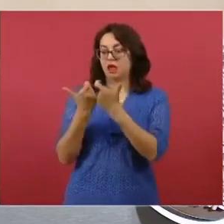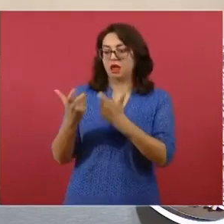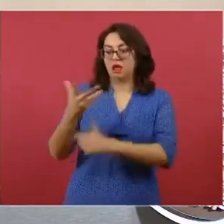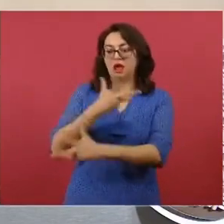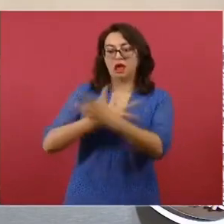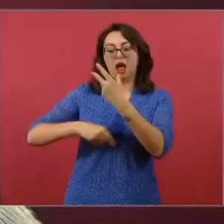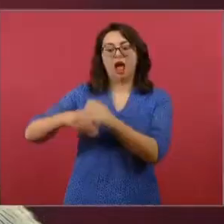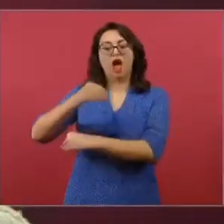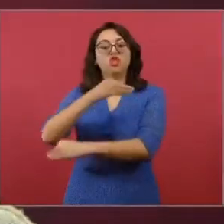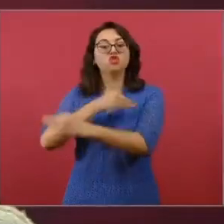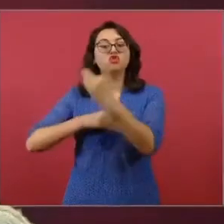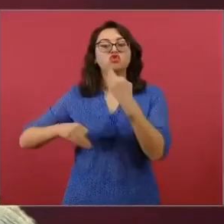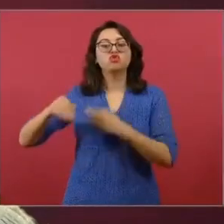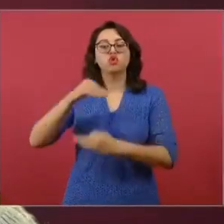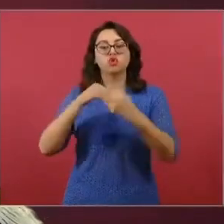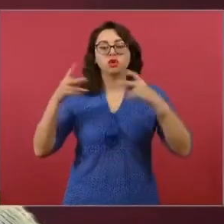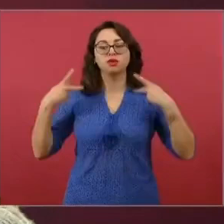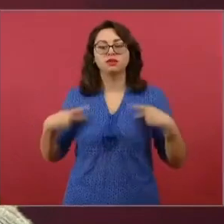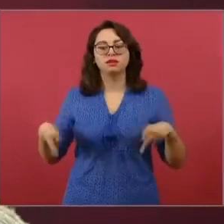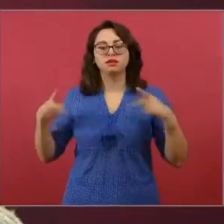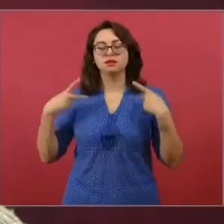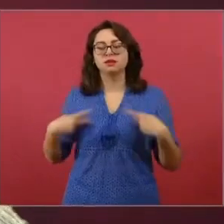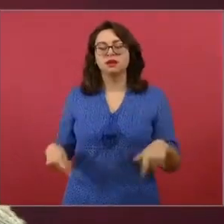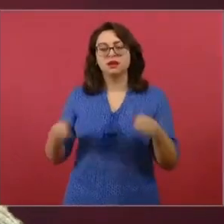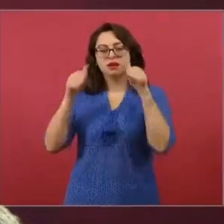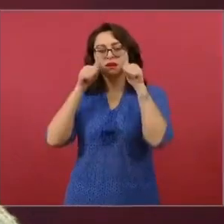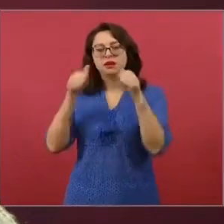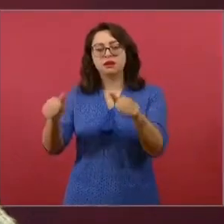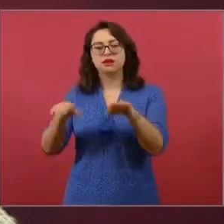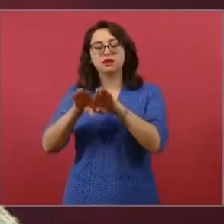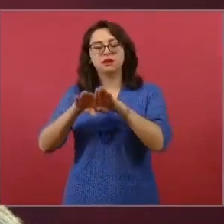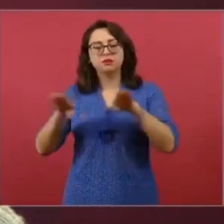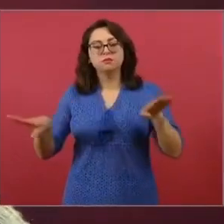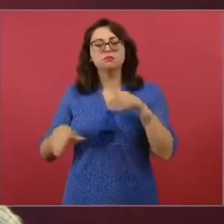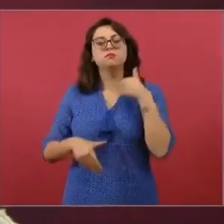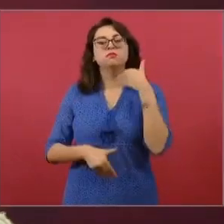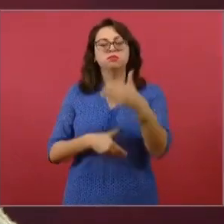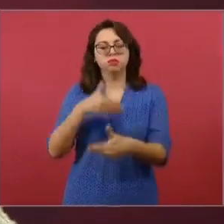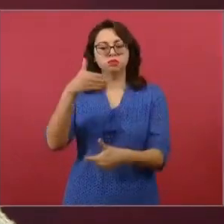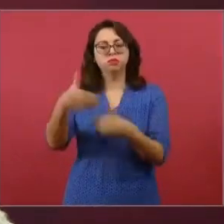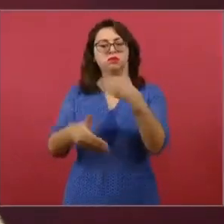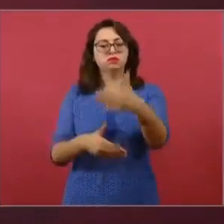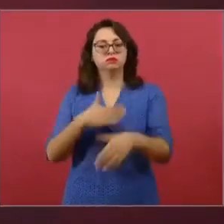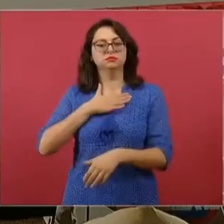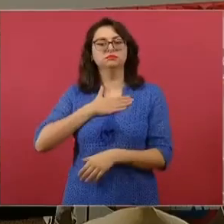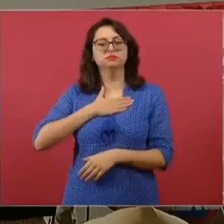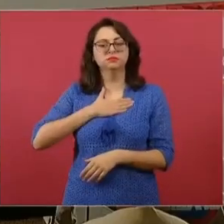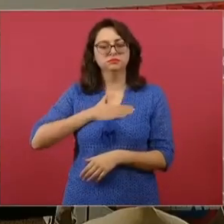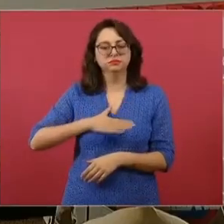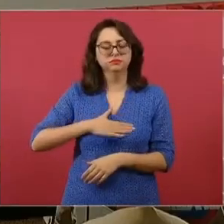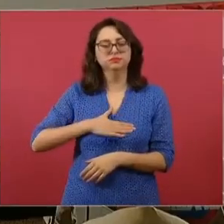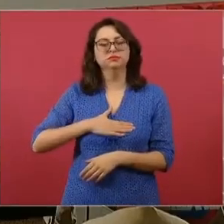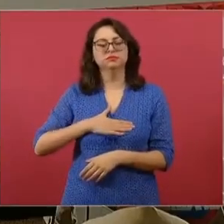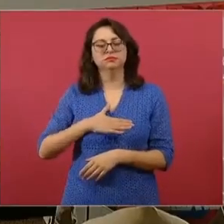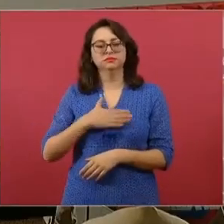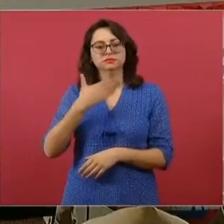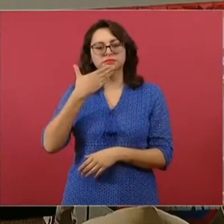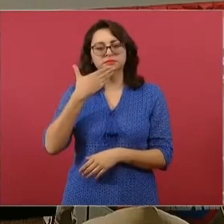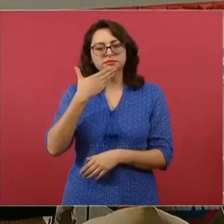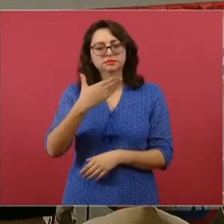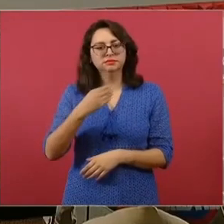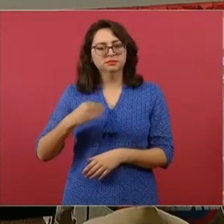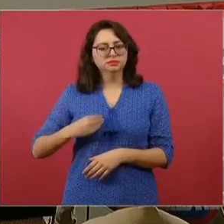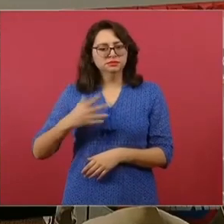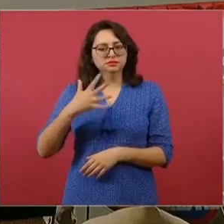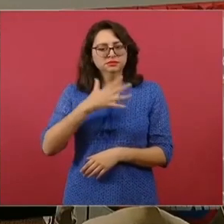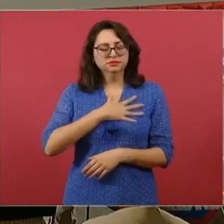Por eso decimos, con el Tren Maya, progreso, con justicia social y crecimiento, con bienestar. Muchas gracias y